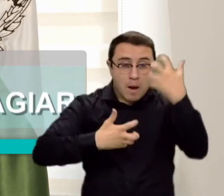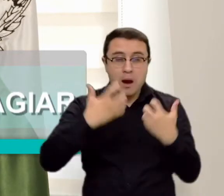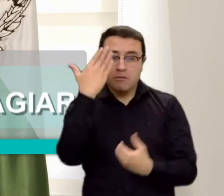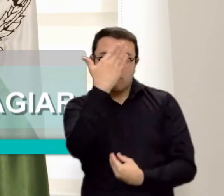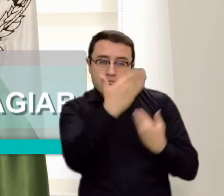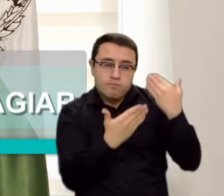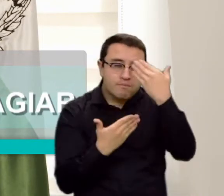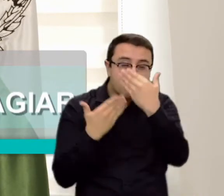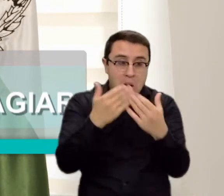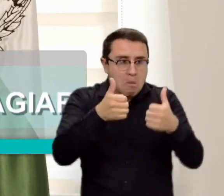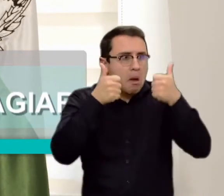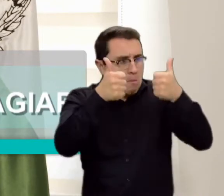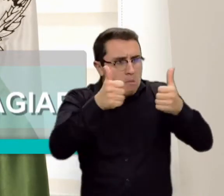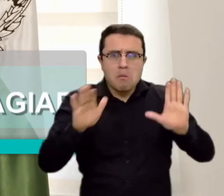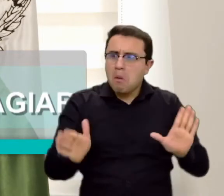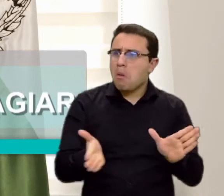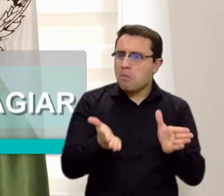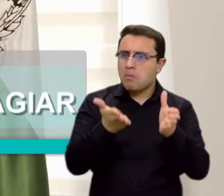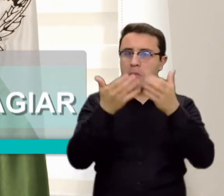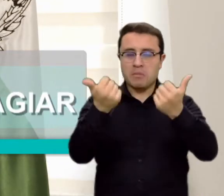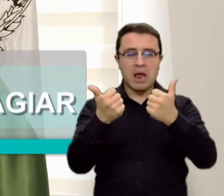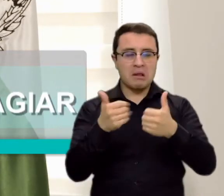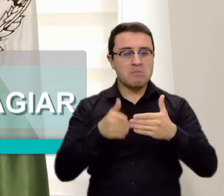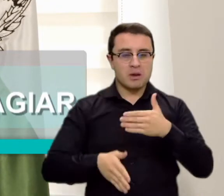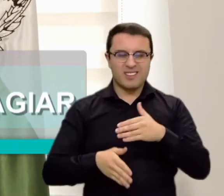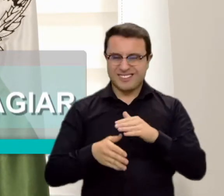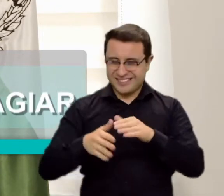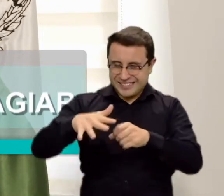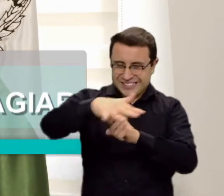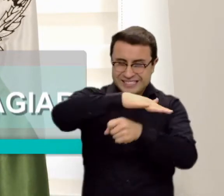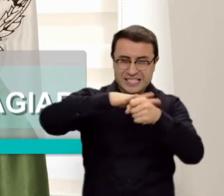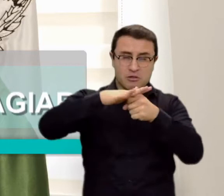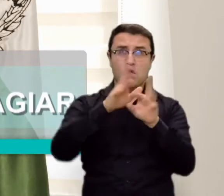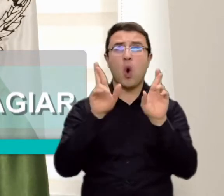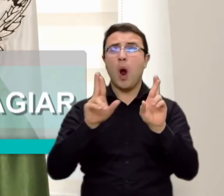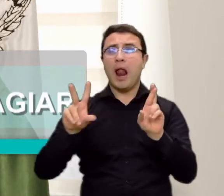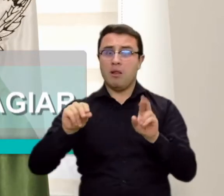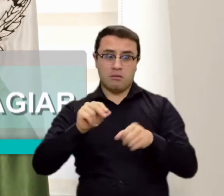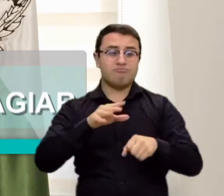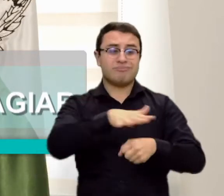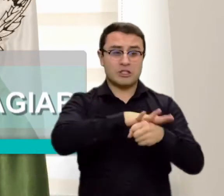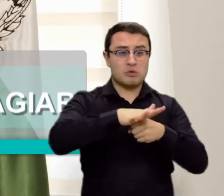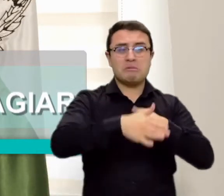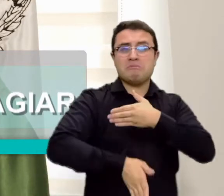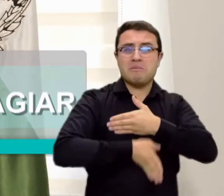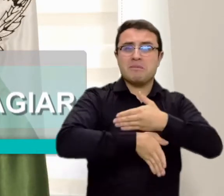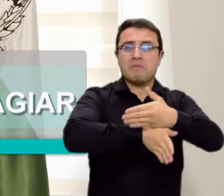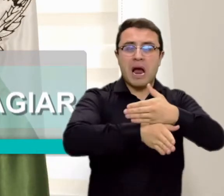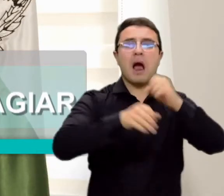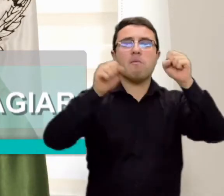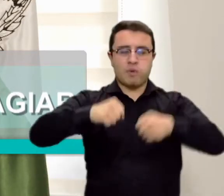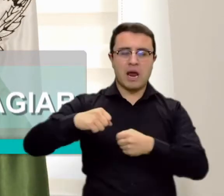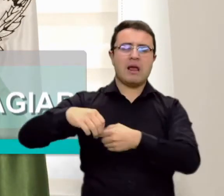pilotos salen bien y esta situación, ojalá no sea así, continúa, esto nos ayude en caso tal para hacer una elección de carácter